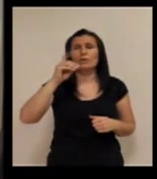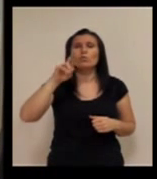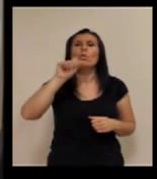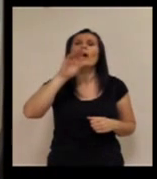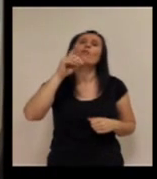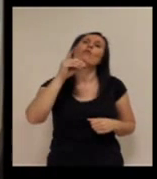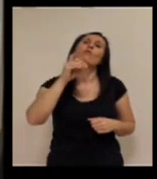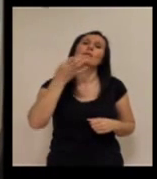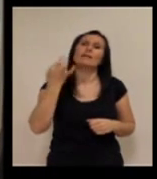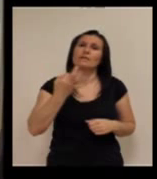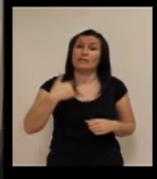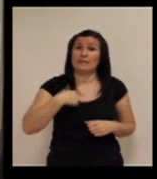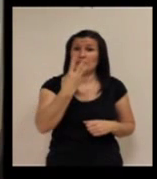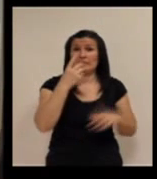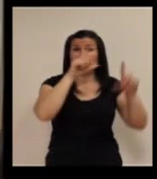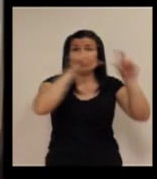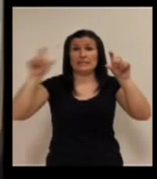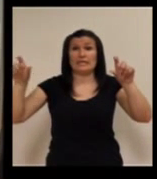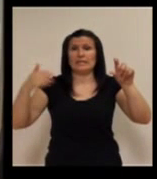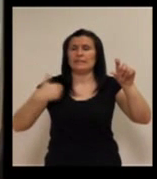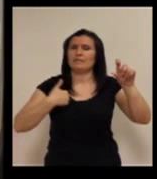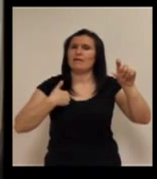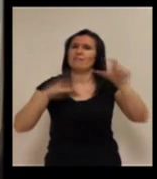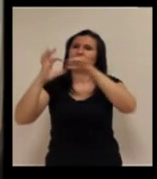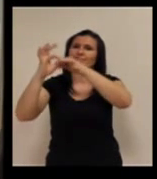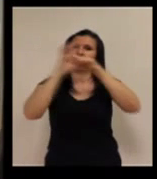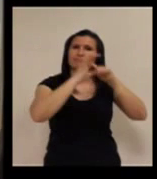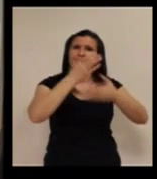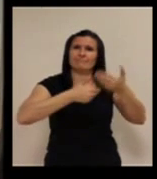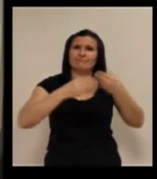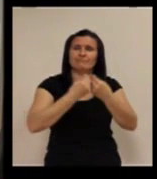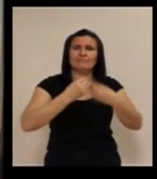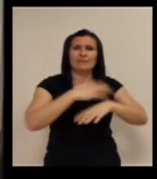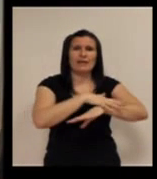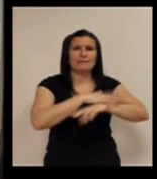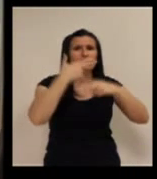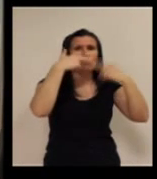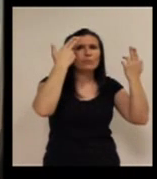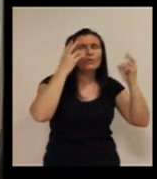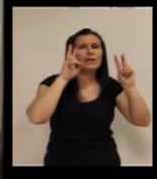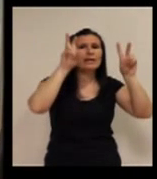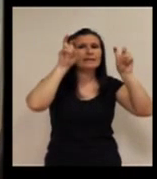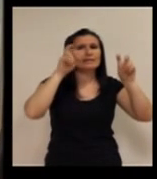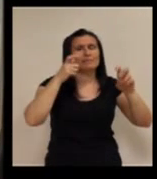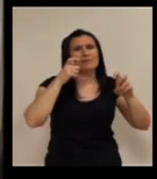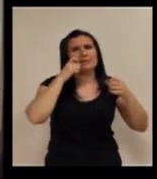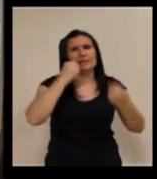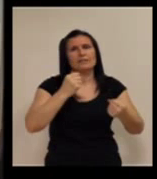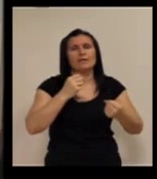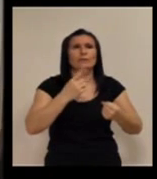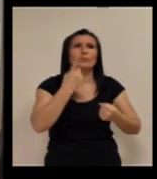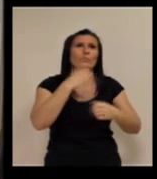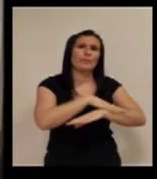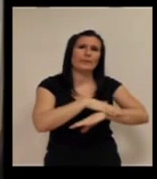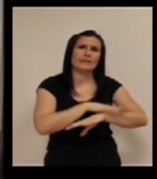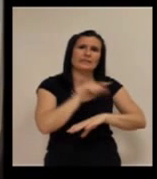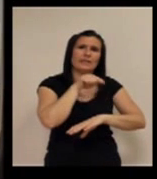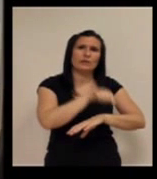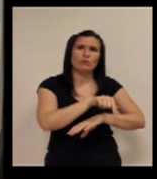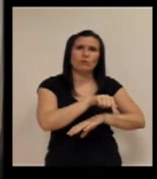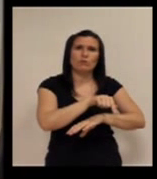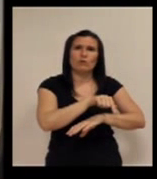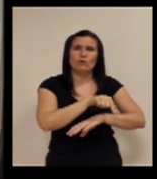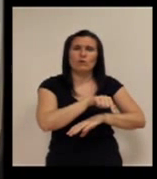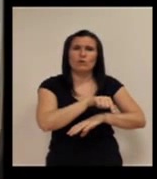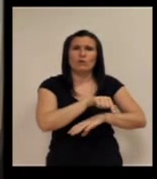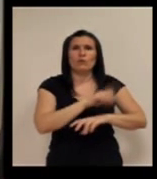Principalmente, bueno, las tres entidades que estamos aquí, vamos de la mano de la administración pública y el tema sanitario es un ministerio y el tema de asuntos sociales